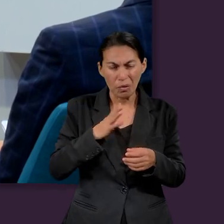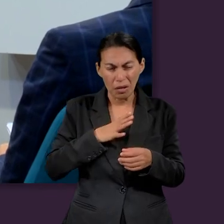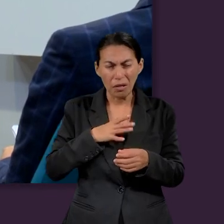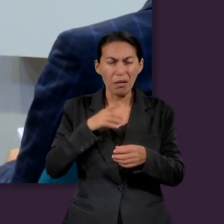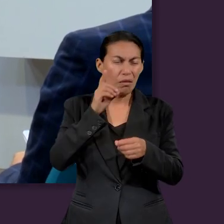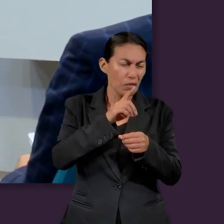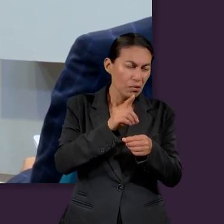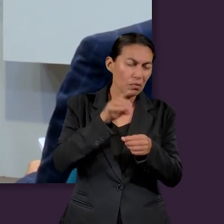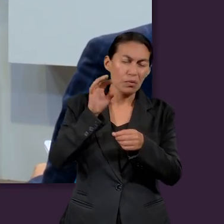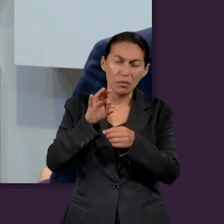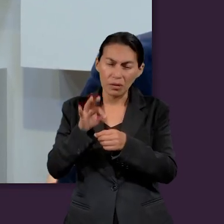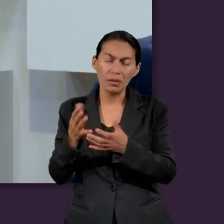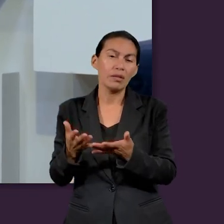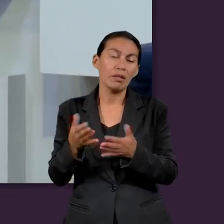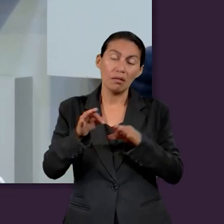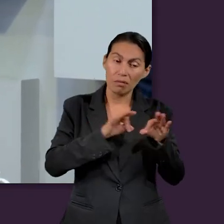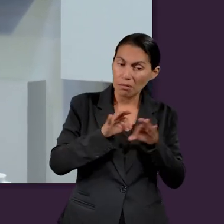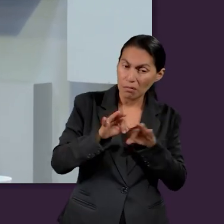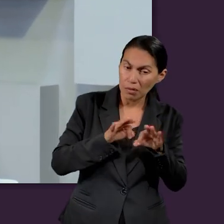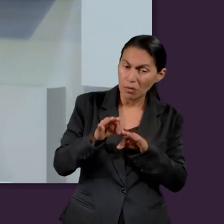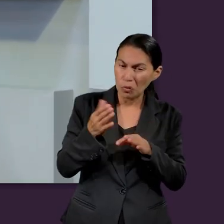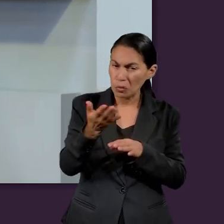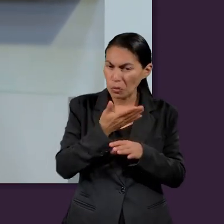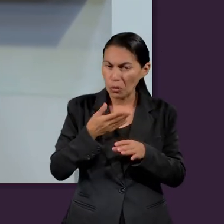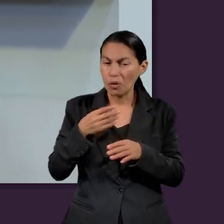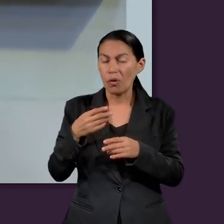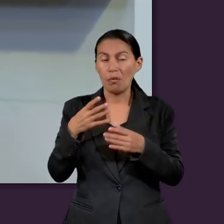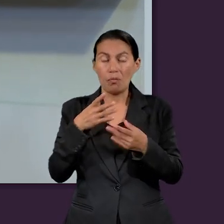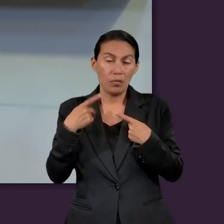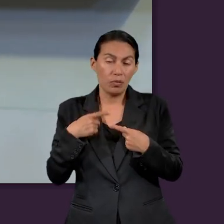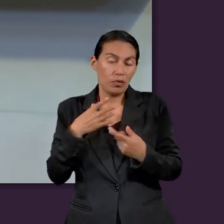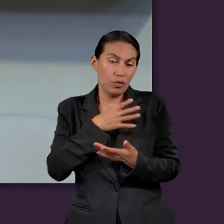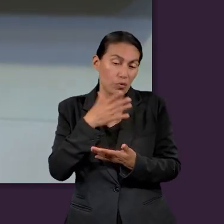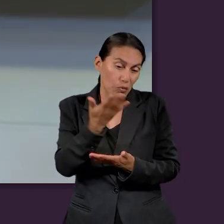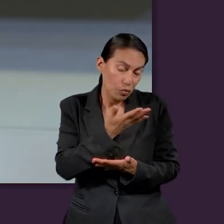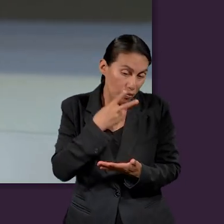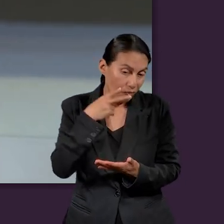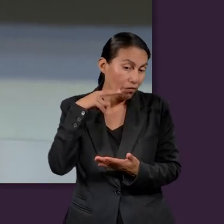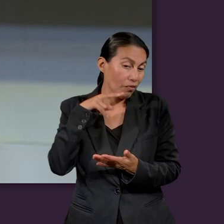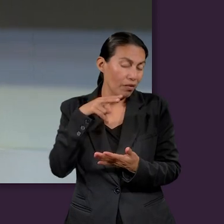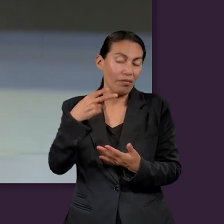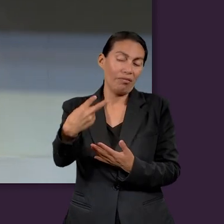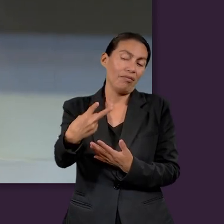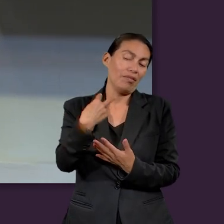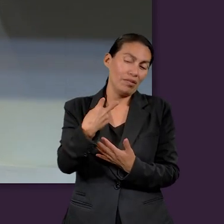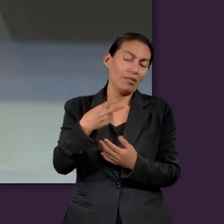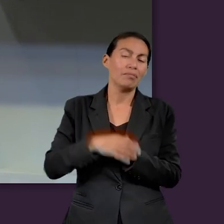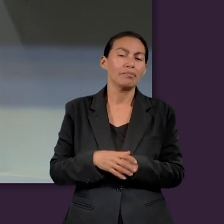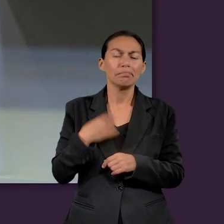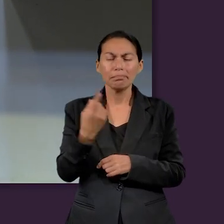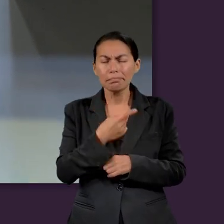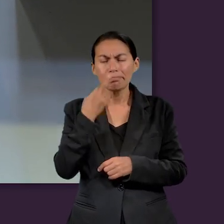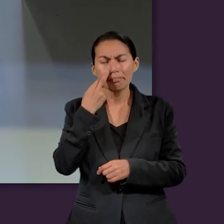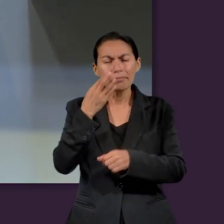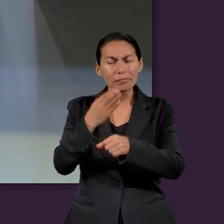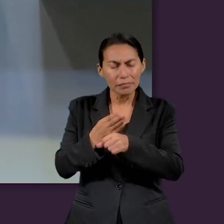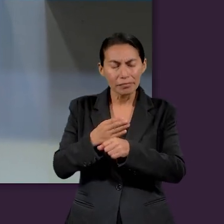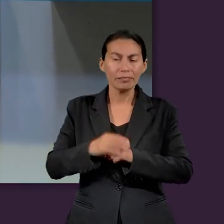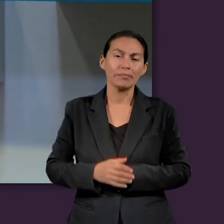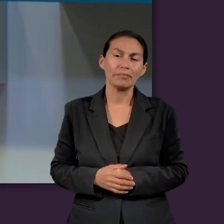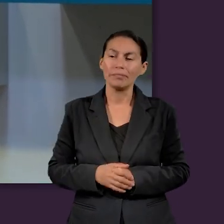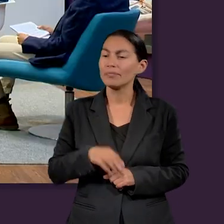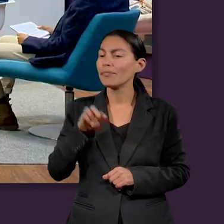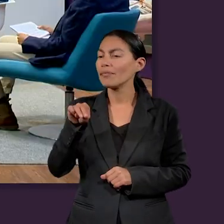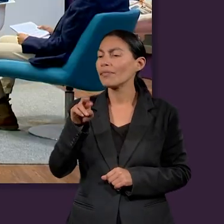La responsabilidad de dar el diezmo, ¿no? Ese modelaje que nos permite posteriormente en el área laboral también,